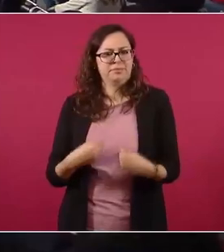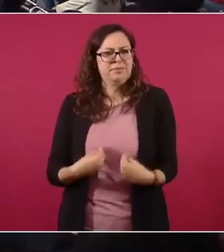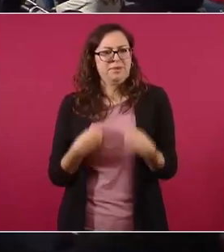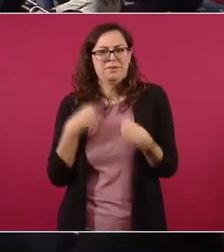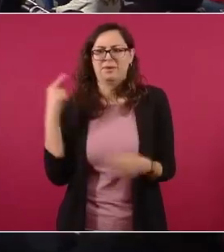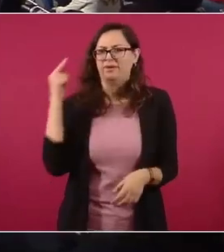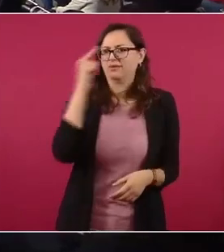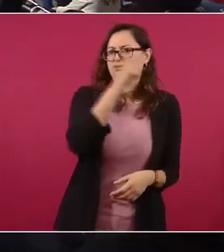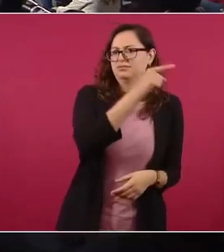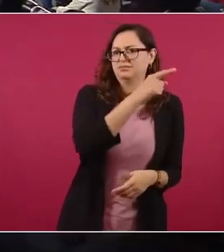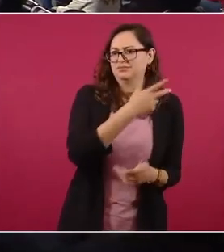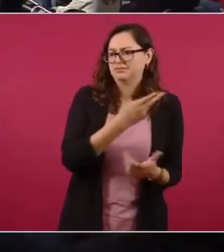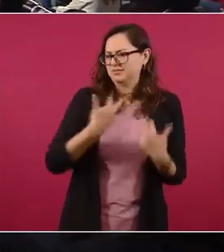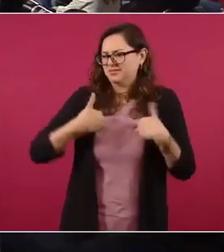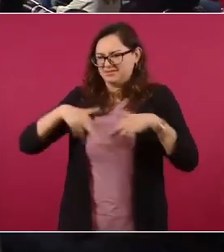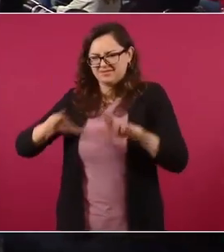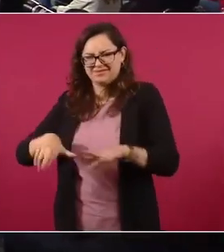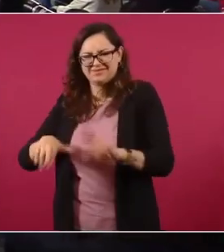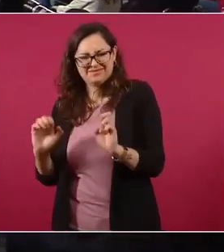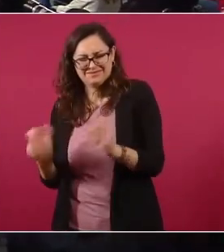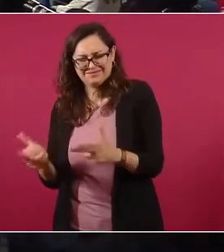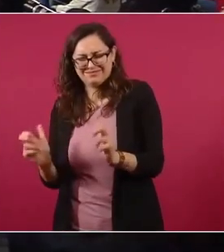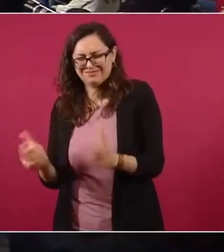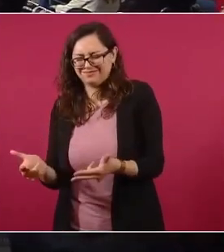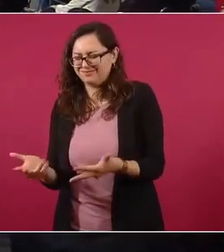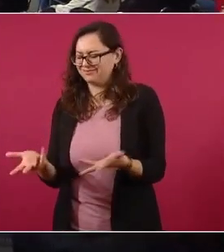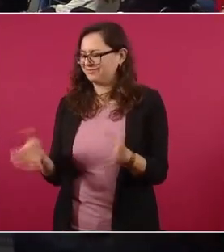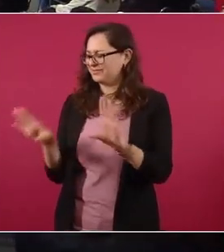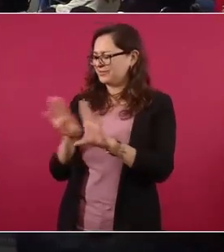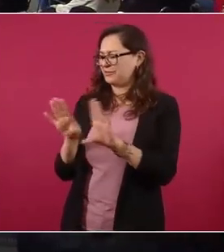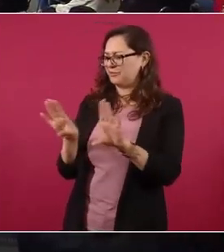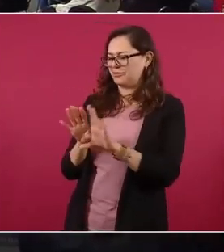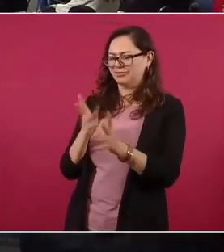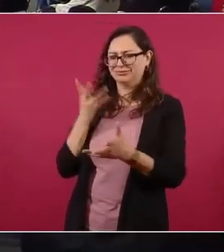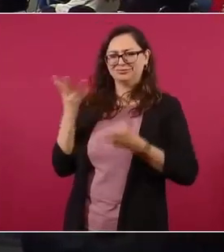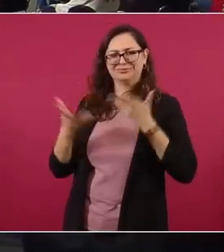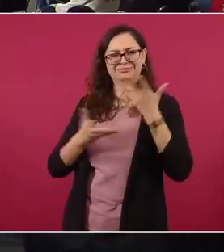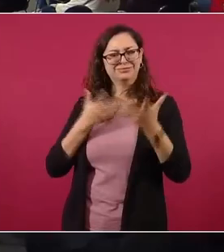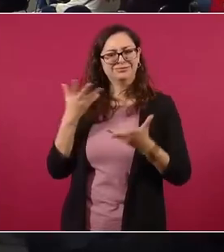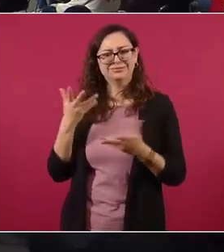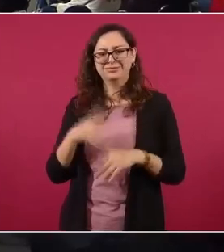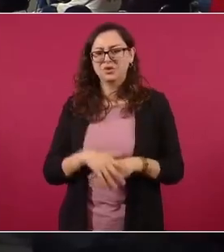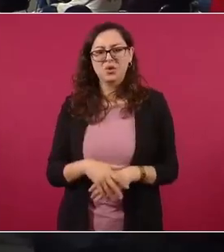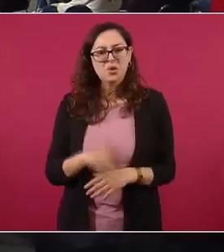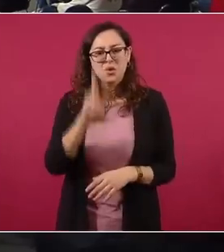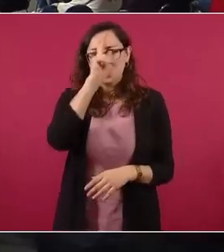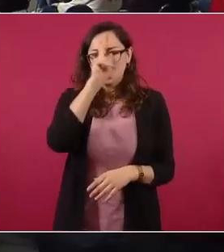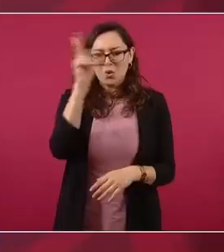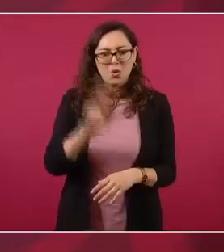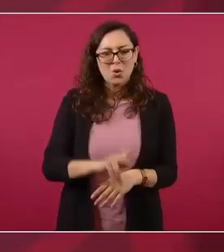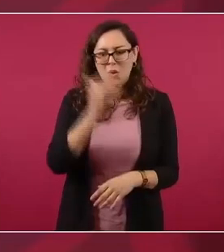Y peores cosas. Todavía en el gobierno anterior